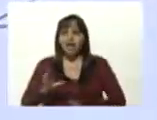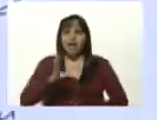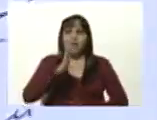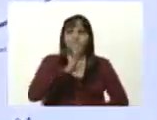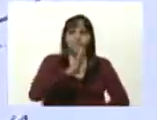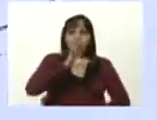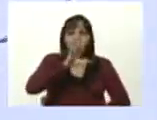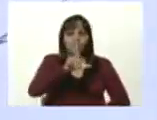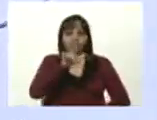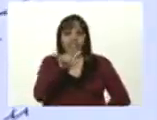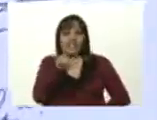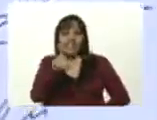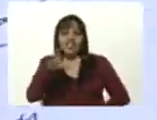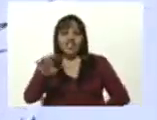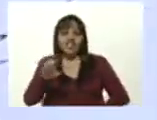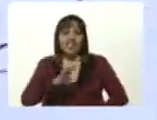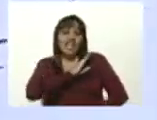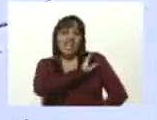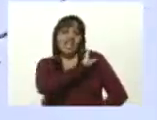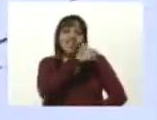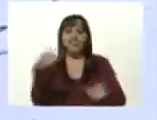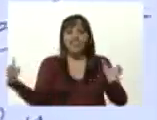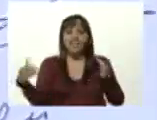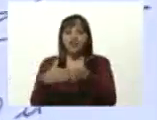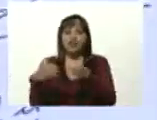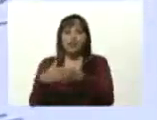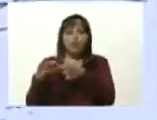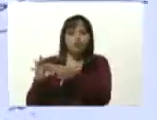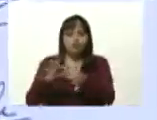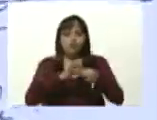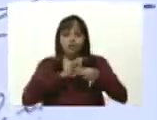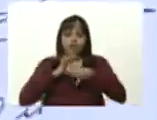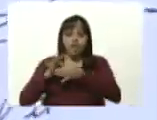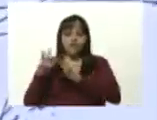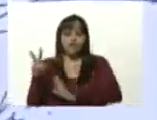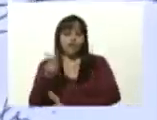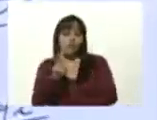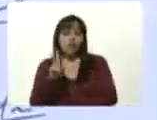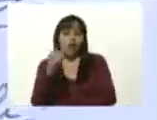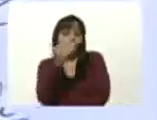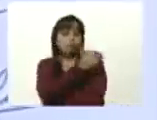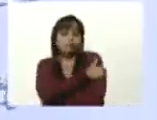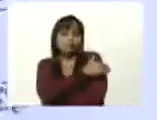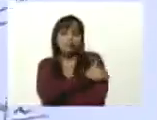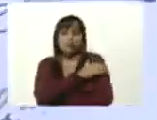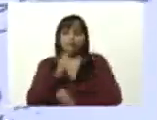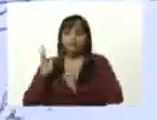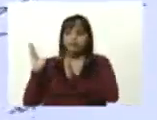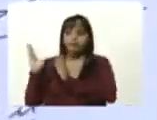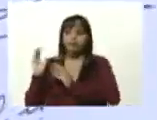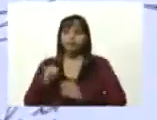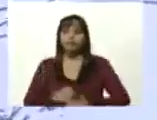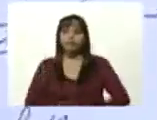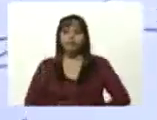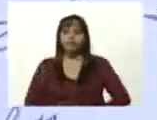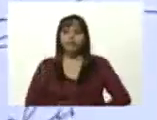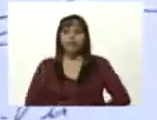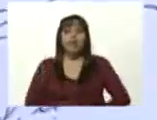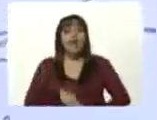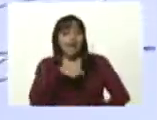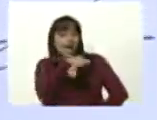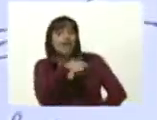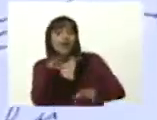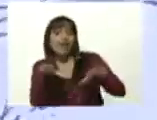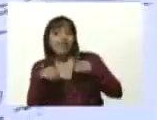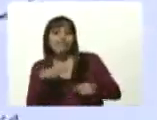jefe de delegación de la Plataforma Unitaria de Venezuela ellos nos reconocen como el gobierno